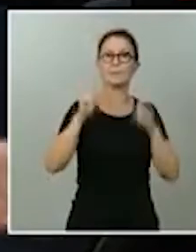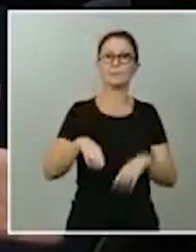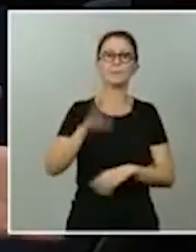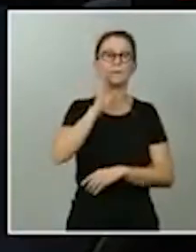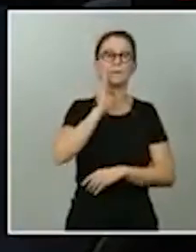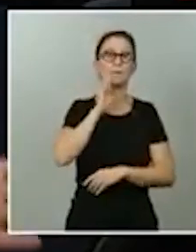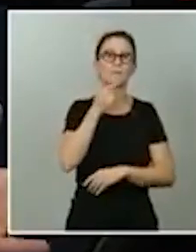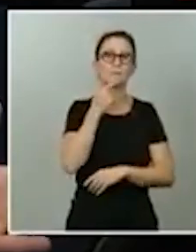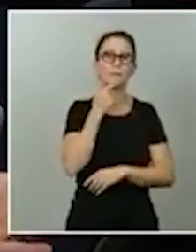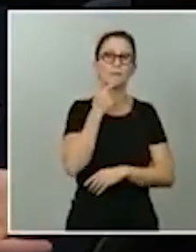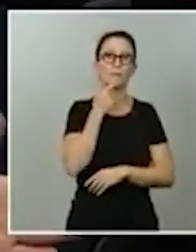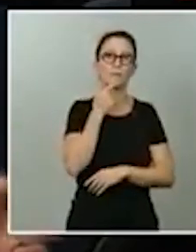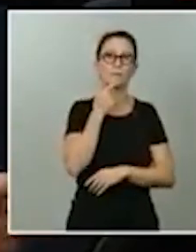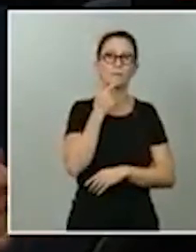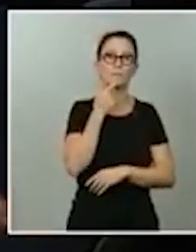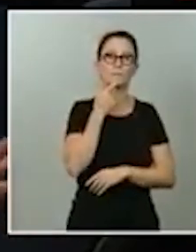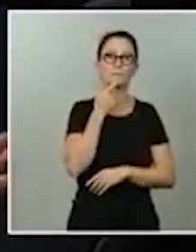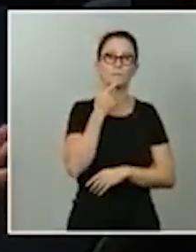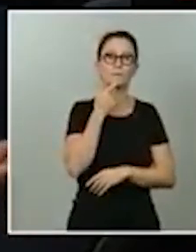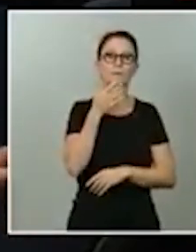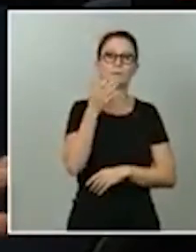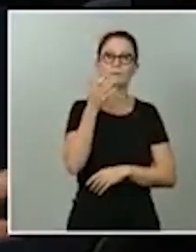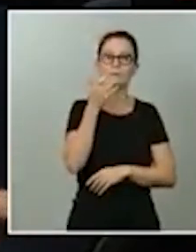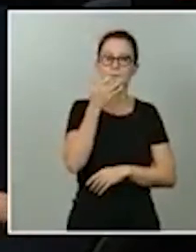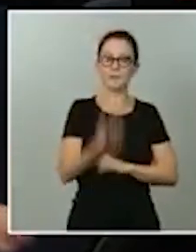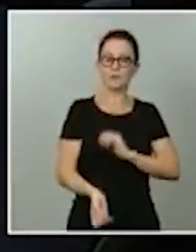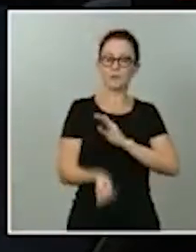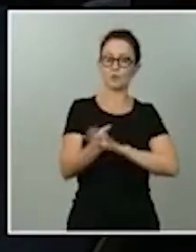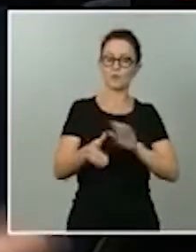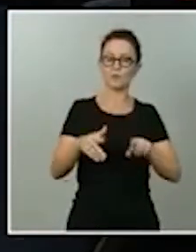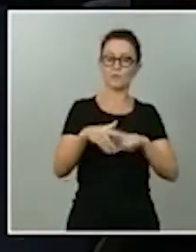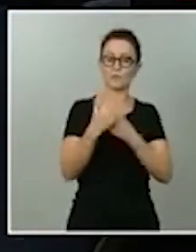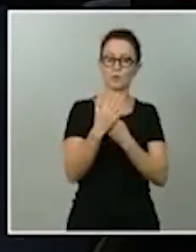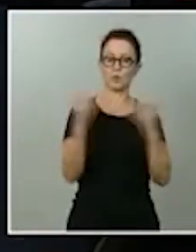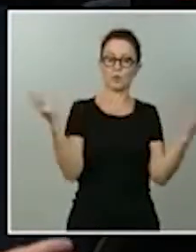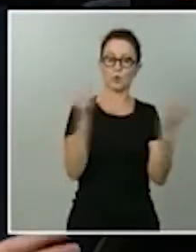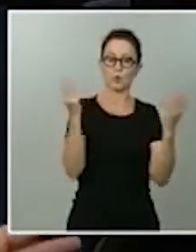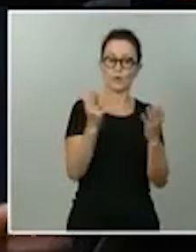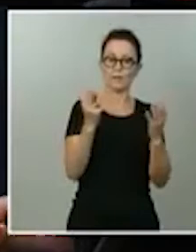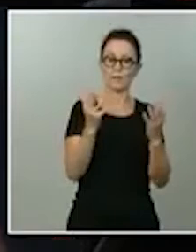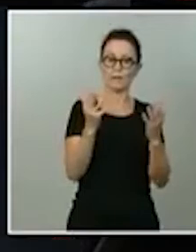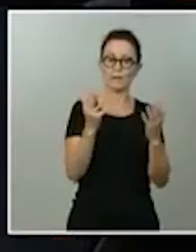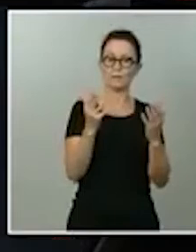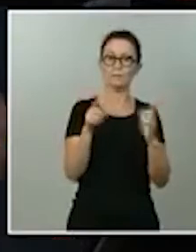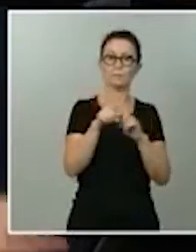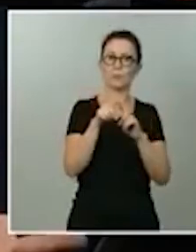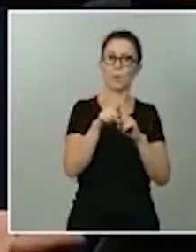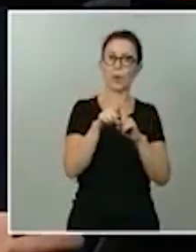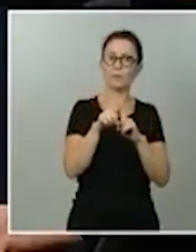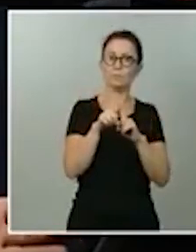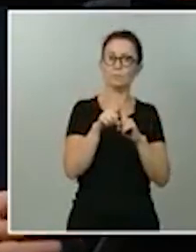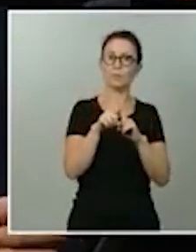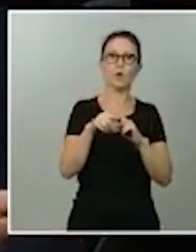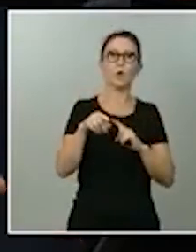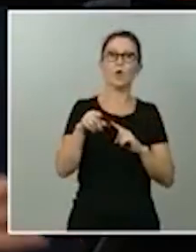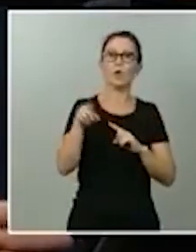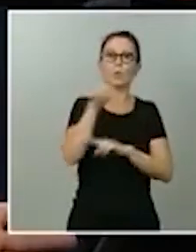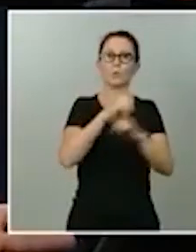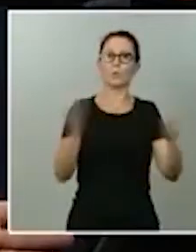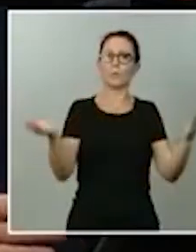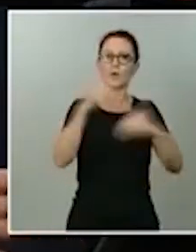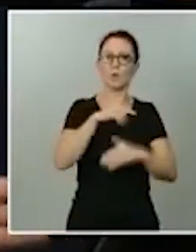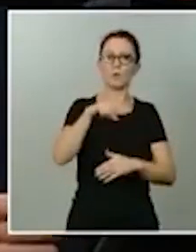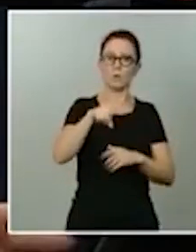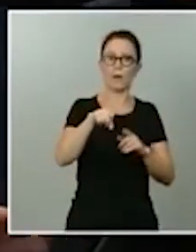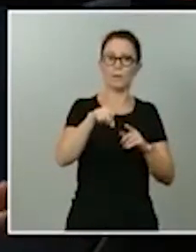mano a la hora de tomar otra vez medidas drásticas pero le diciendo a las comunidades autónomas que si quieren el